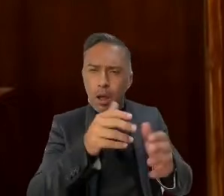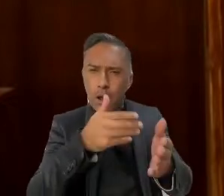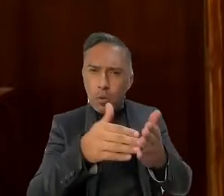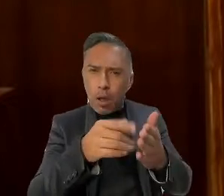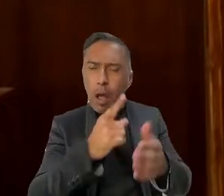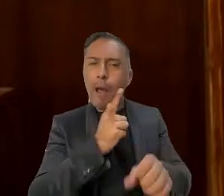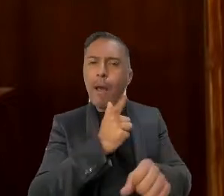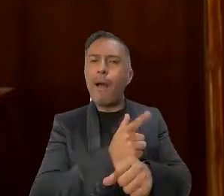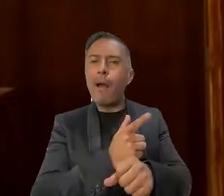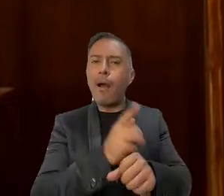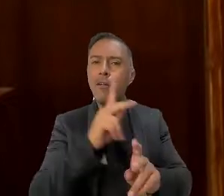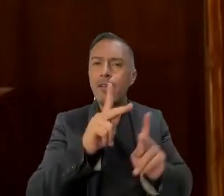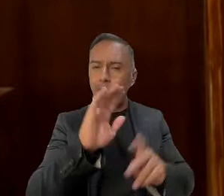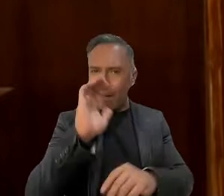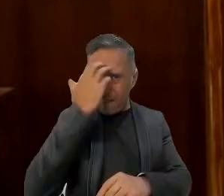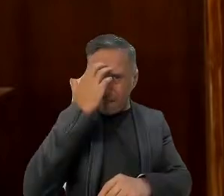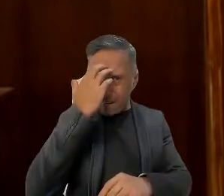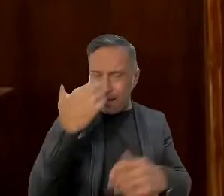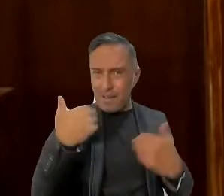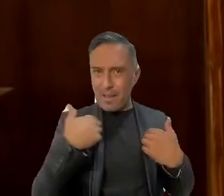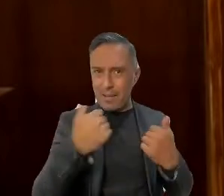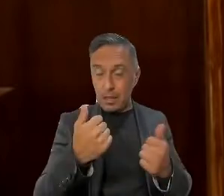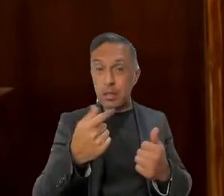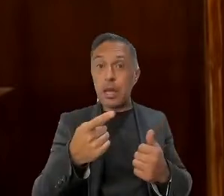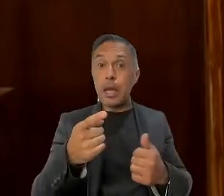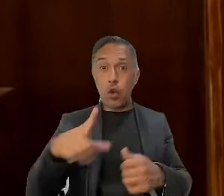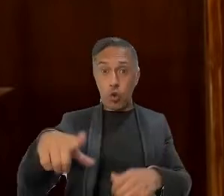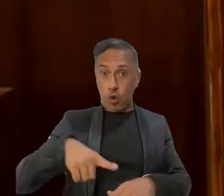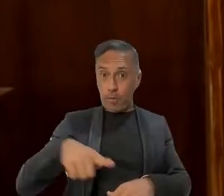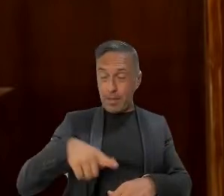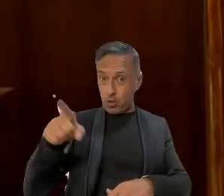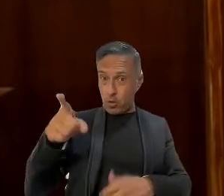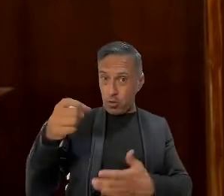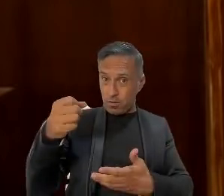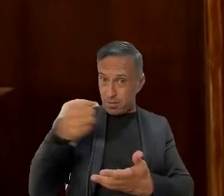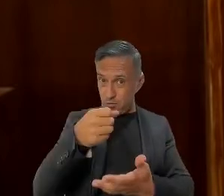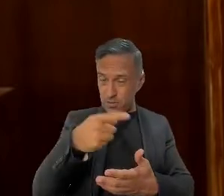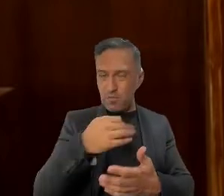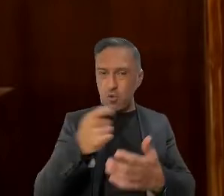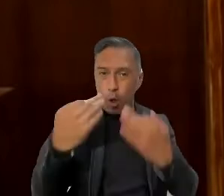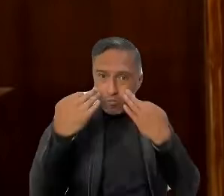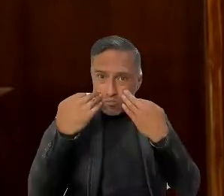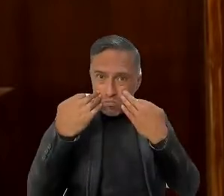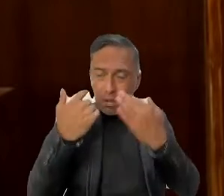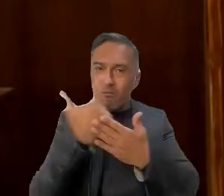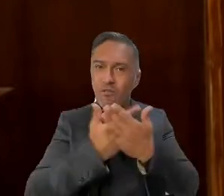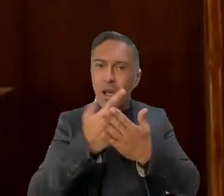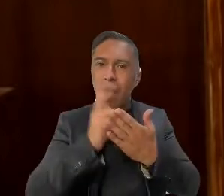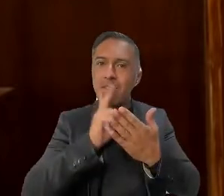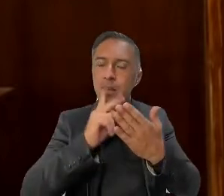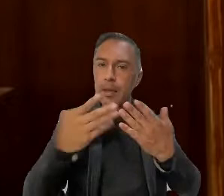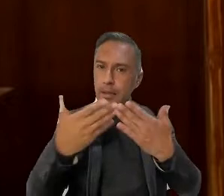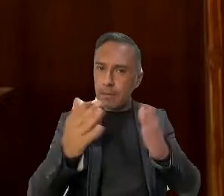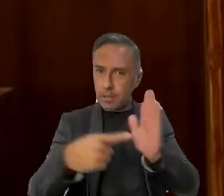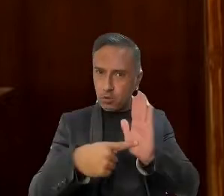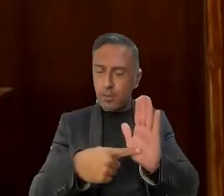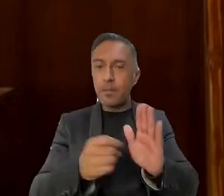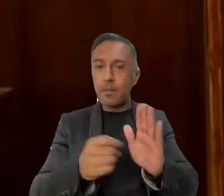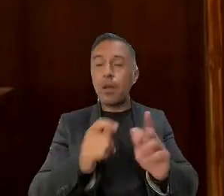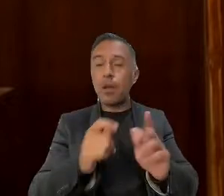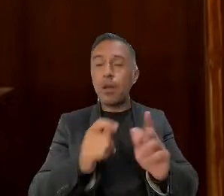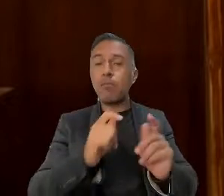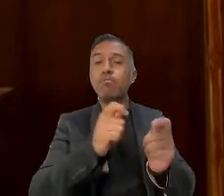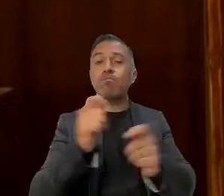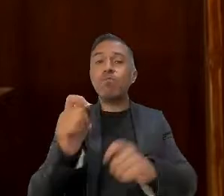transparencia del uso de los recursos públicos. Repartir las tareas recogiendo